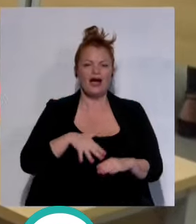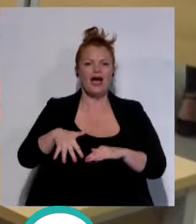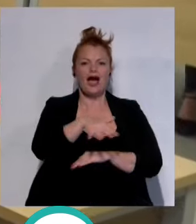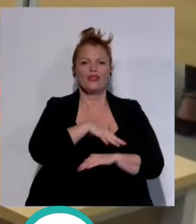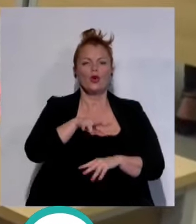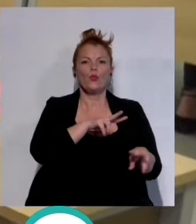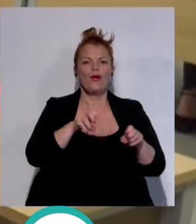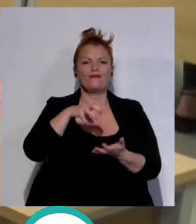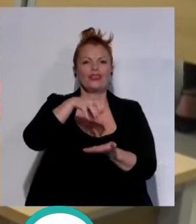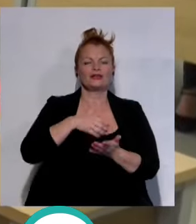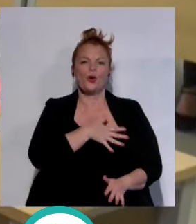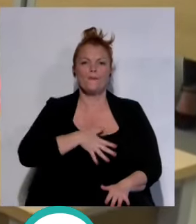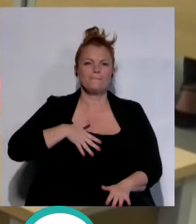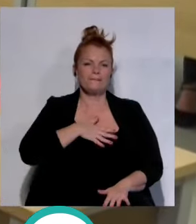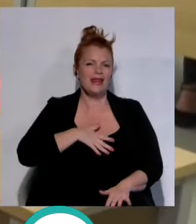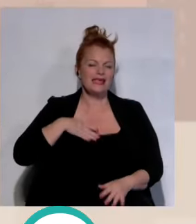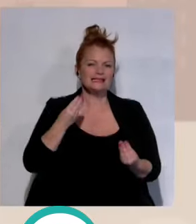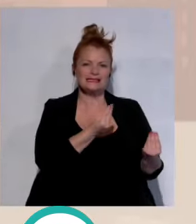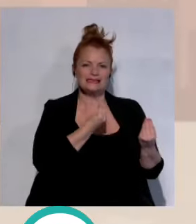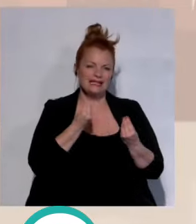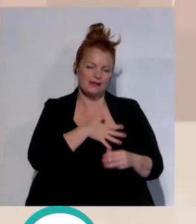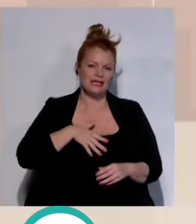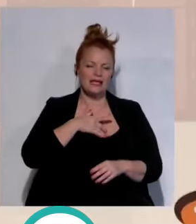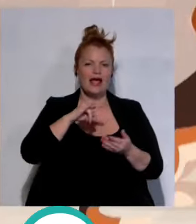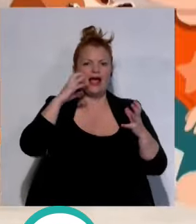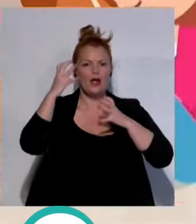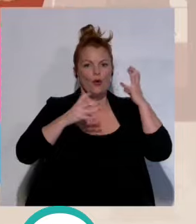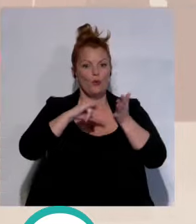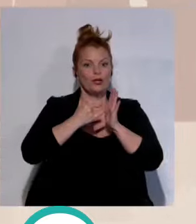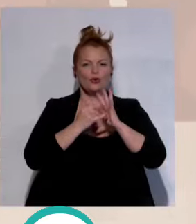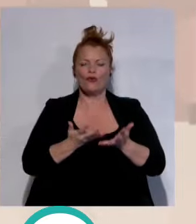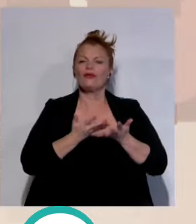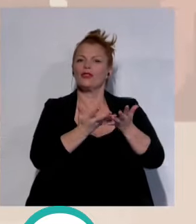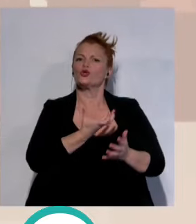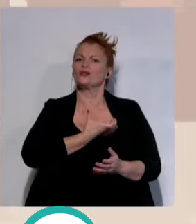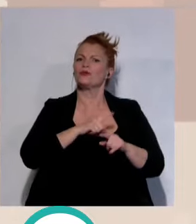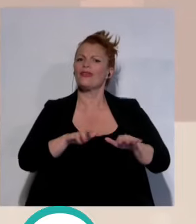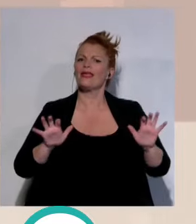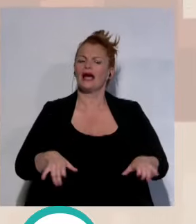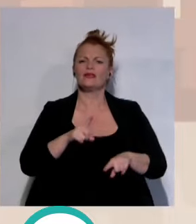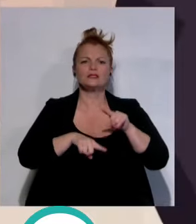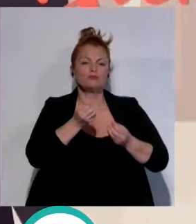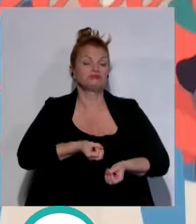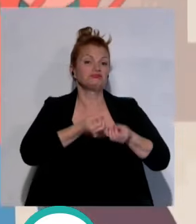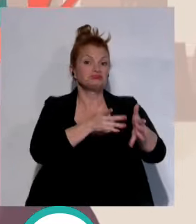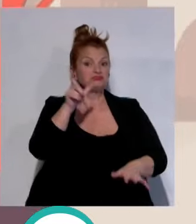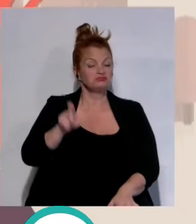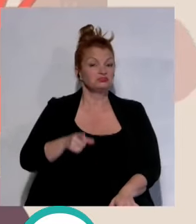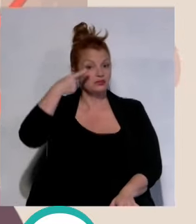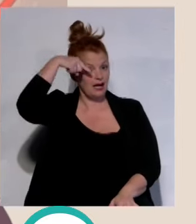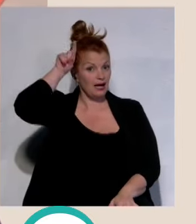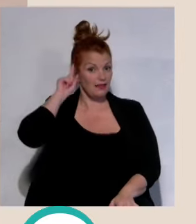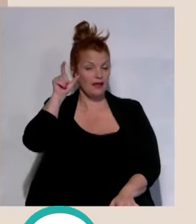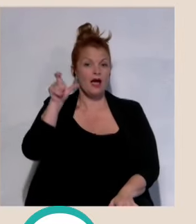un nuevo centro de bienestar animal. Un proyecto para el que se ha ofrecido el Ayuntamiento de Cádiz, según ha informado el alcalde de la ciudad,